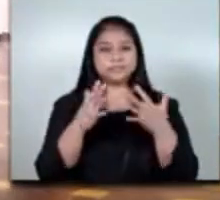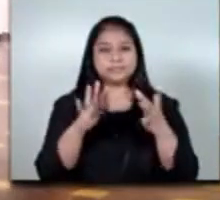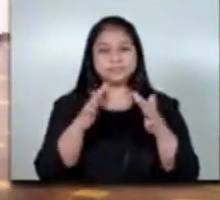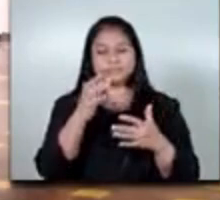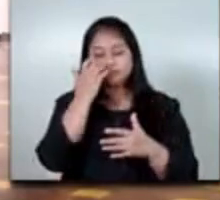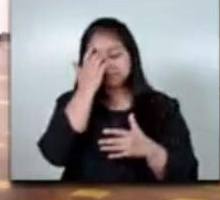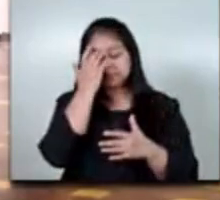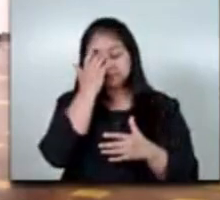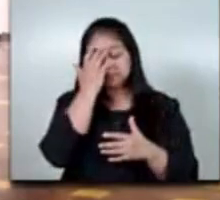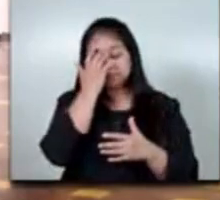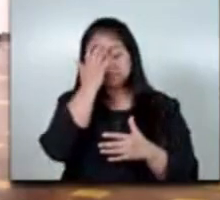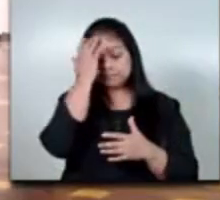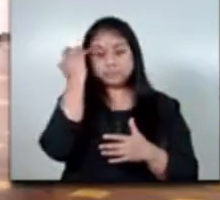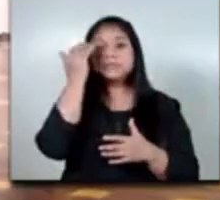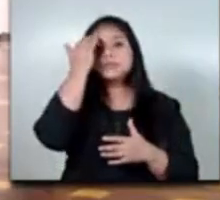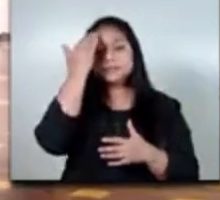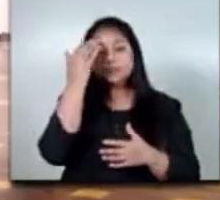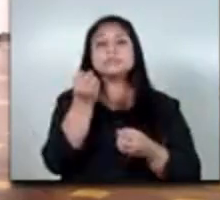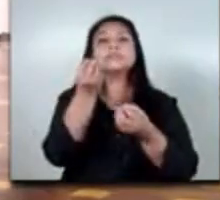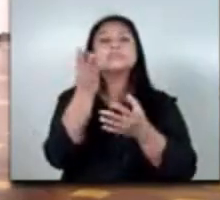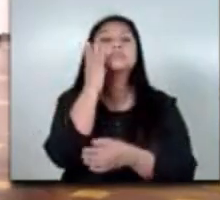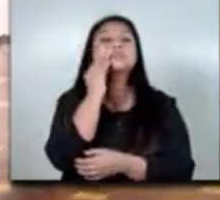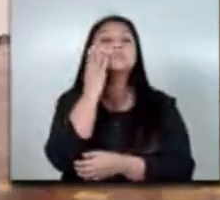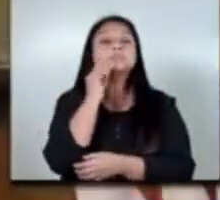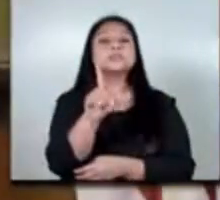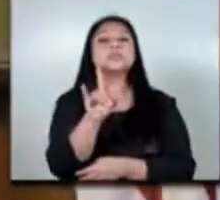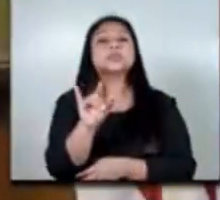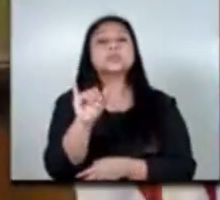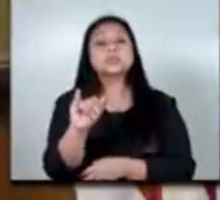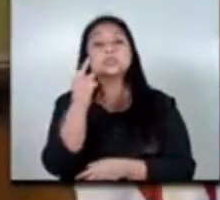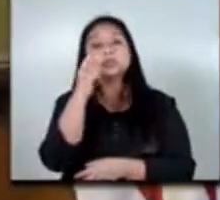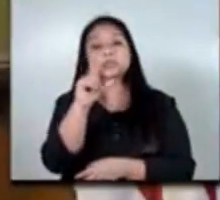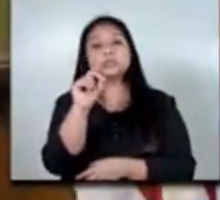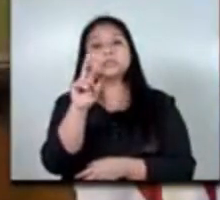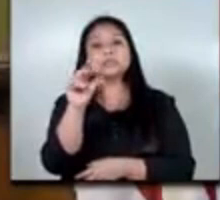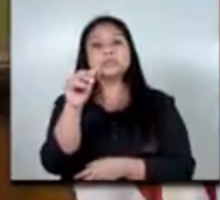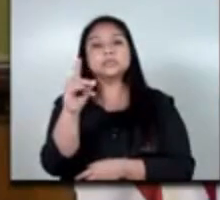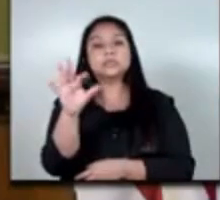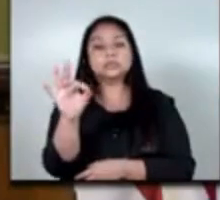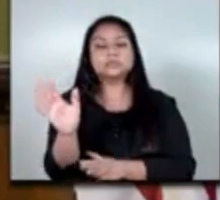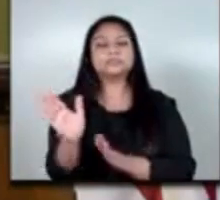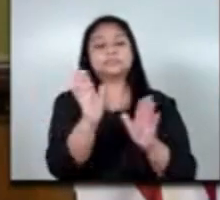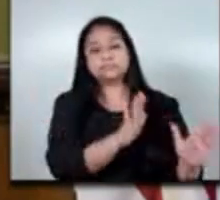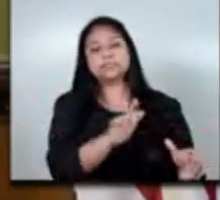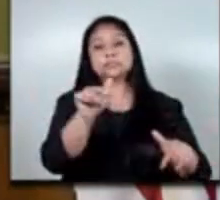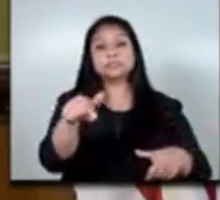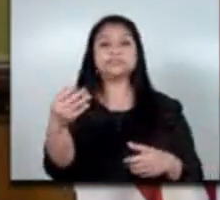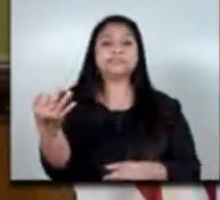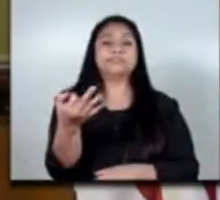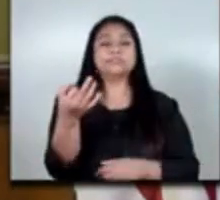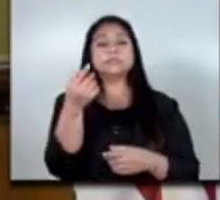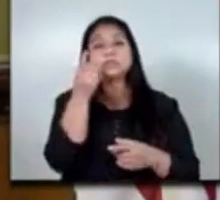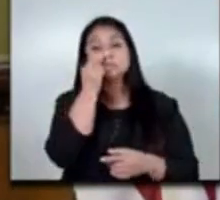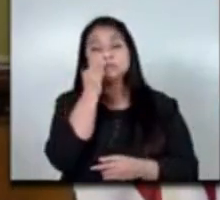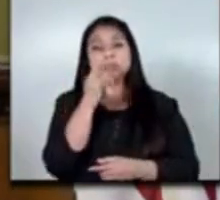muchas gracias por su testimonial a luis pedro corado becado marino mercante a continuación invito al excelentísimo señor